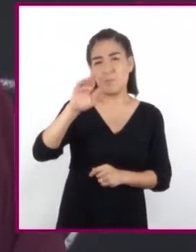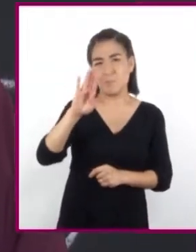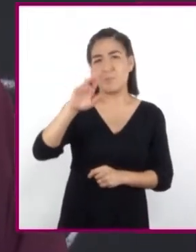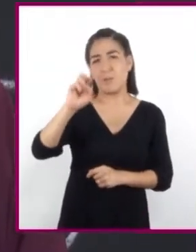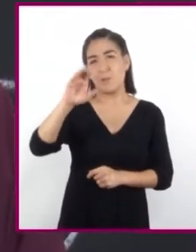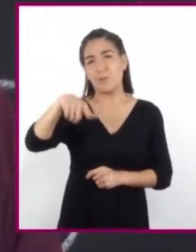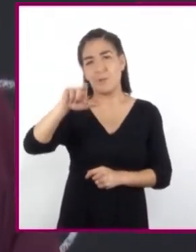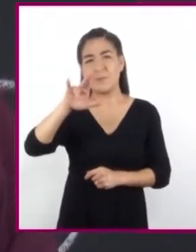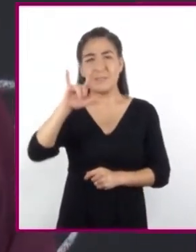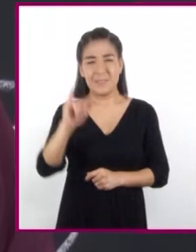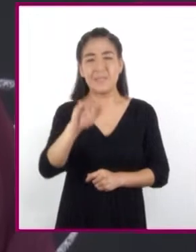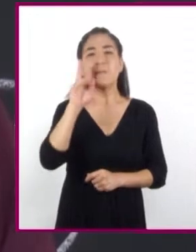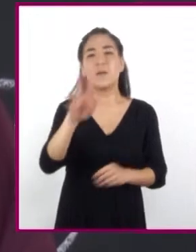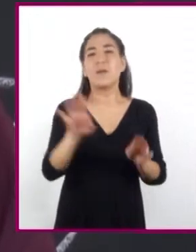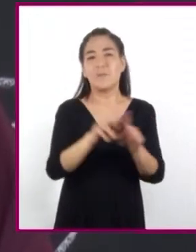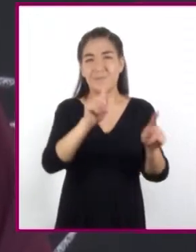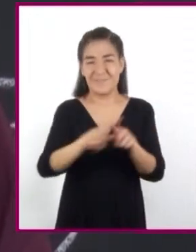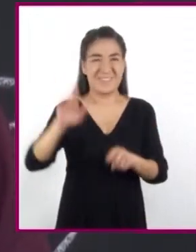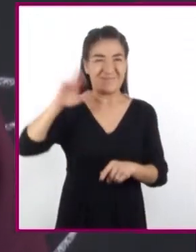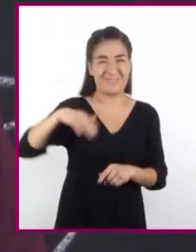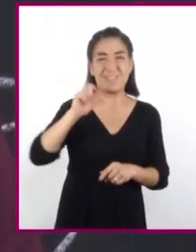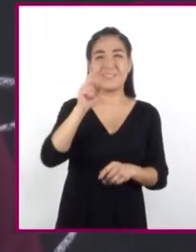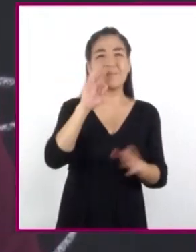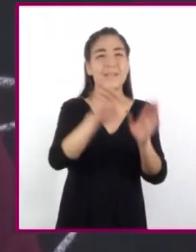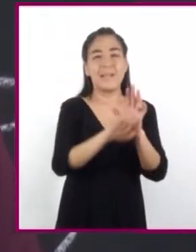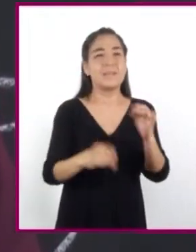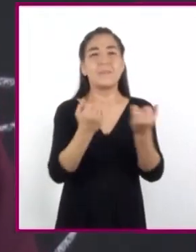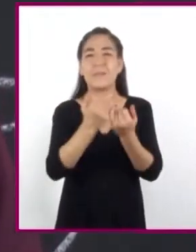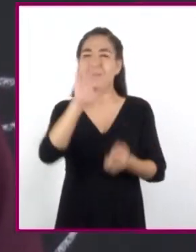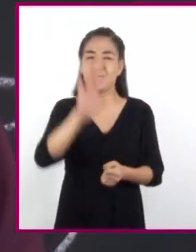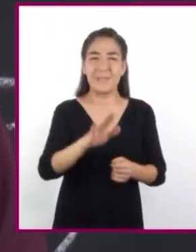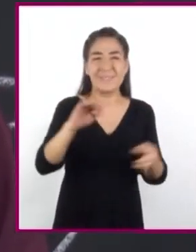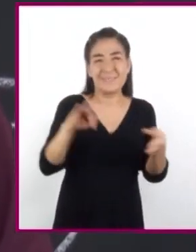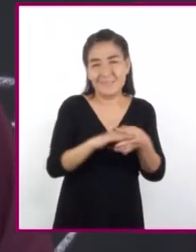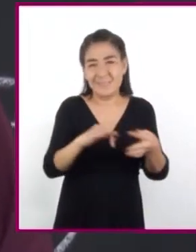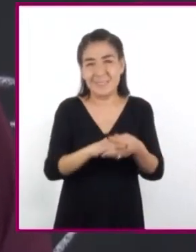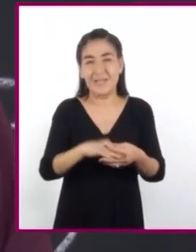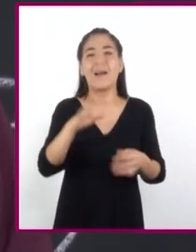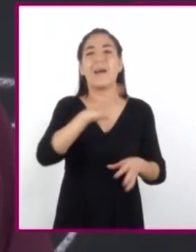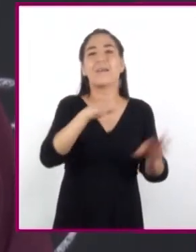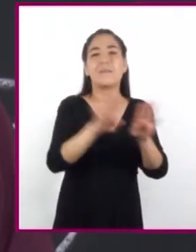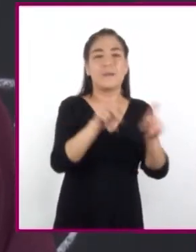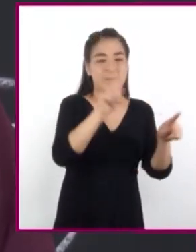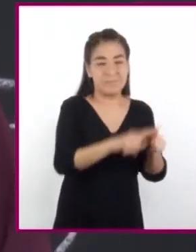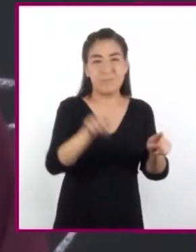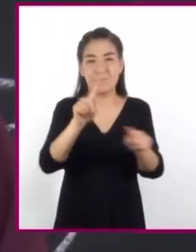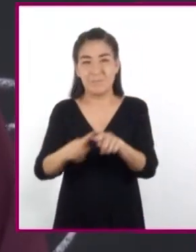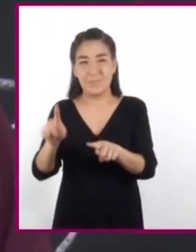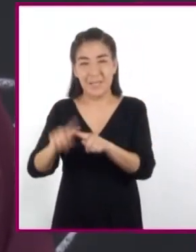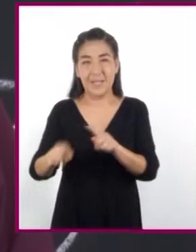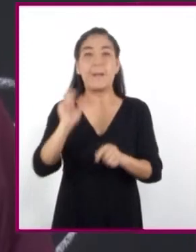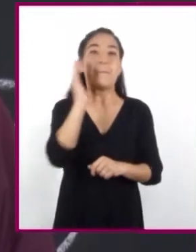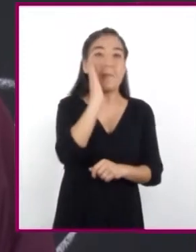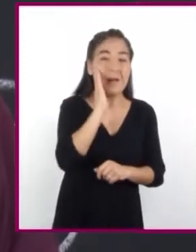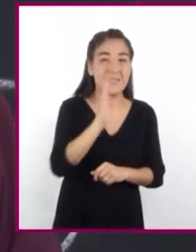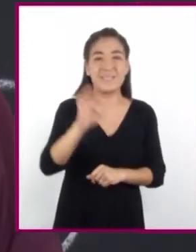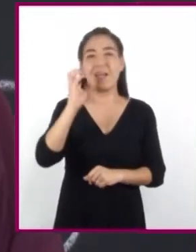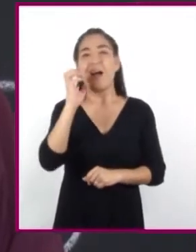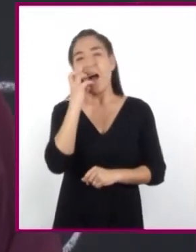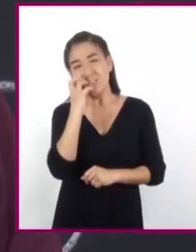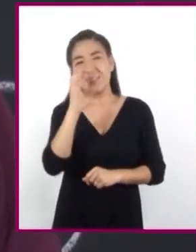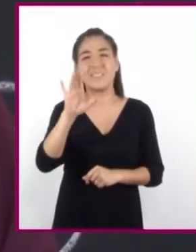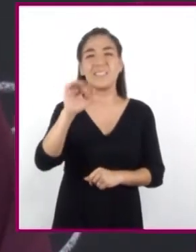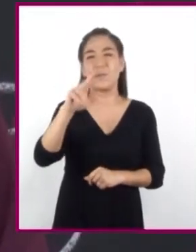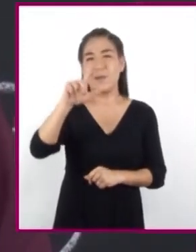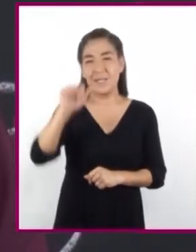las medidas que trabajamos en los ejemplos anteriores son aproximadas, ya que existen distintos tipos de ciruelas y de manzanas, y cada fruta tiene